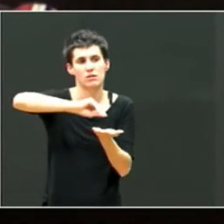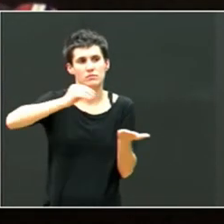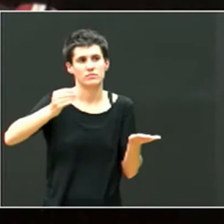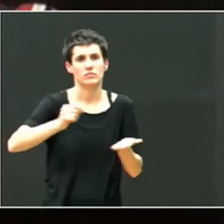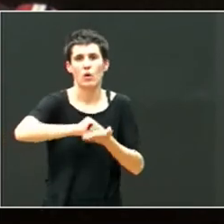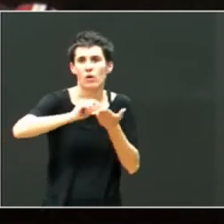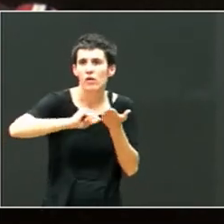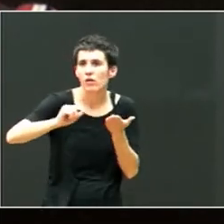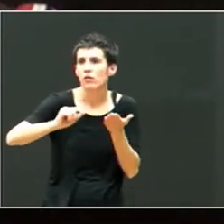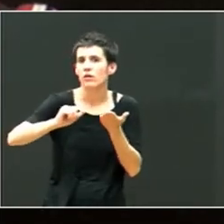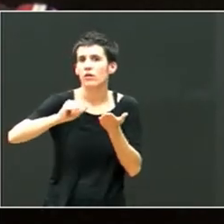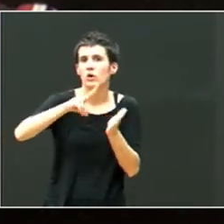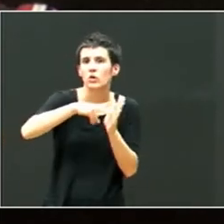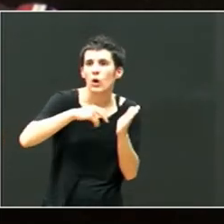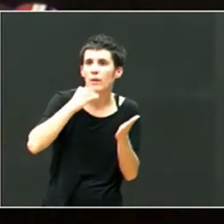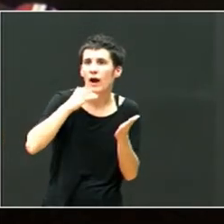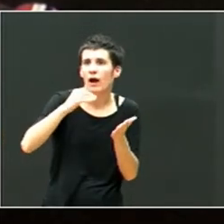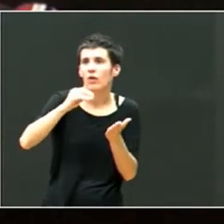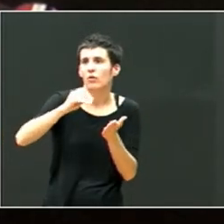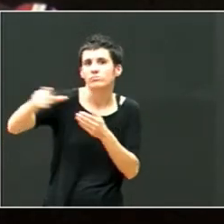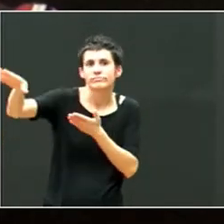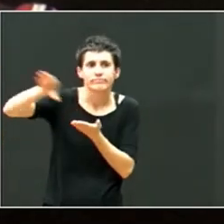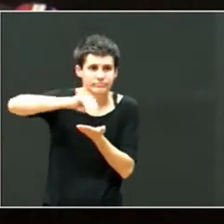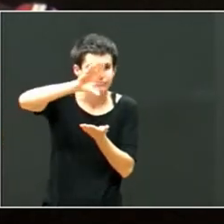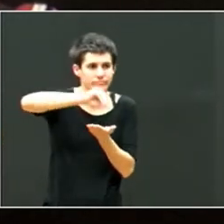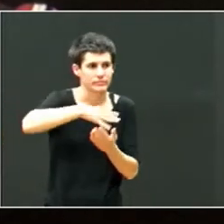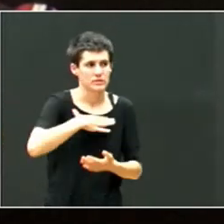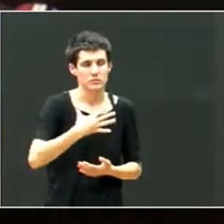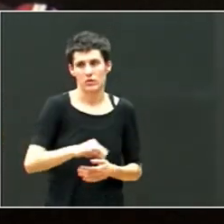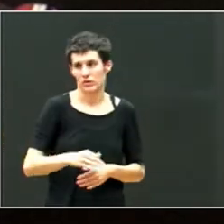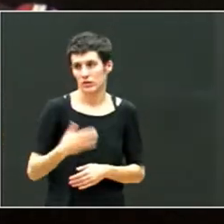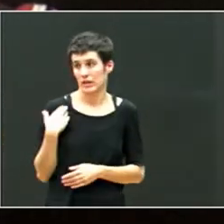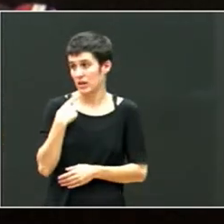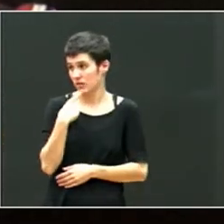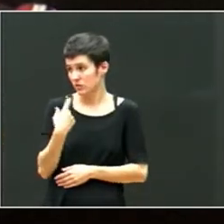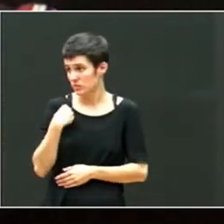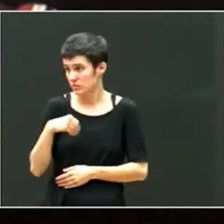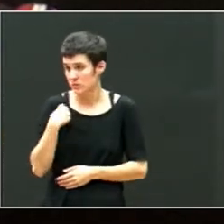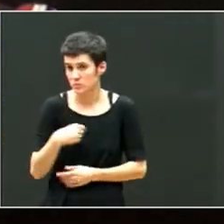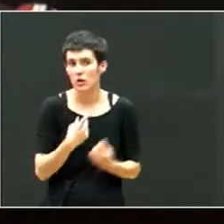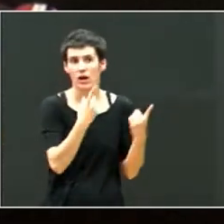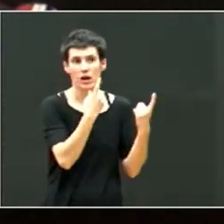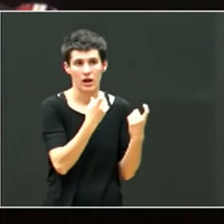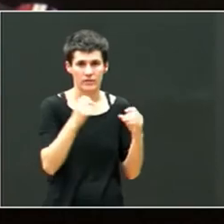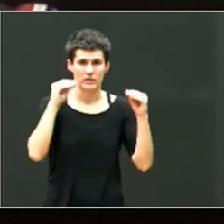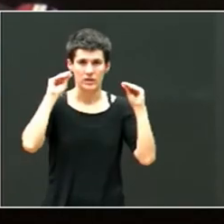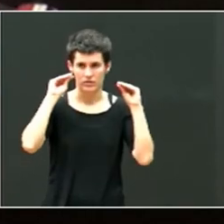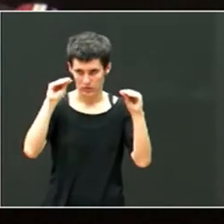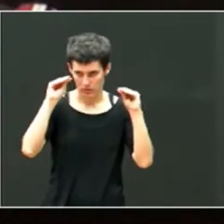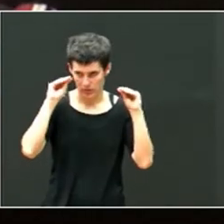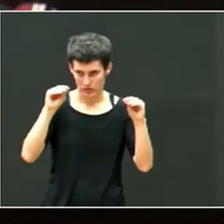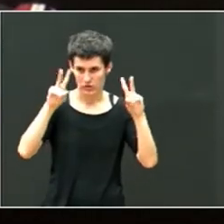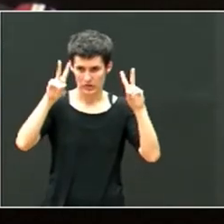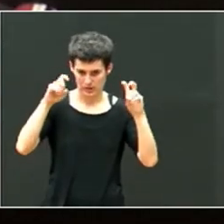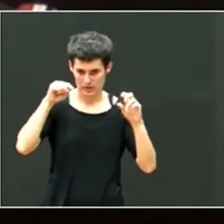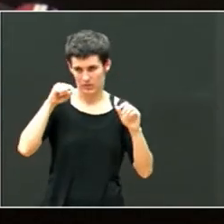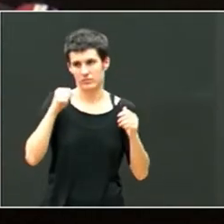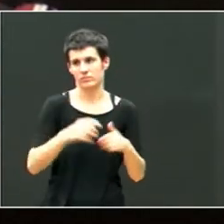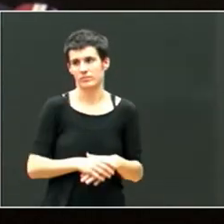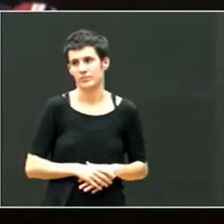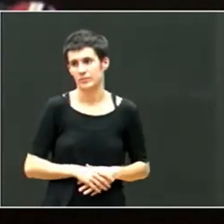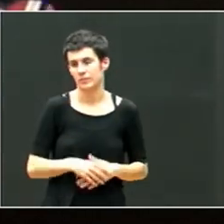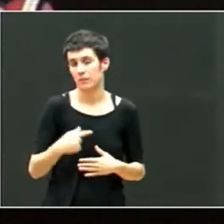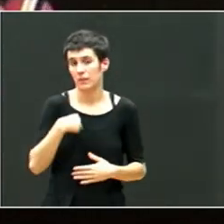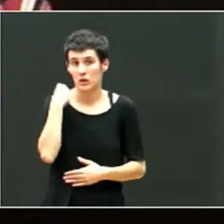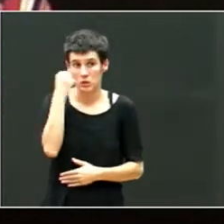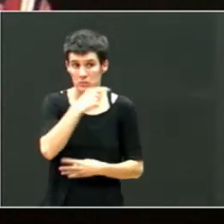de cómo actuar. Esto es algo que, bueno, pues que, ya lo habéis dicho, hace falta formación y formarse en este tipo de cosas, ¿no? Y yo creo que con